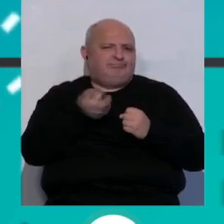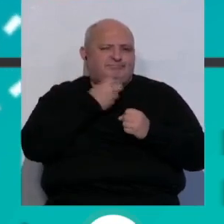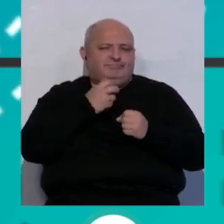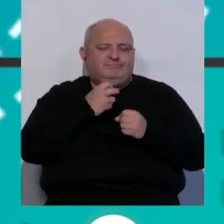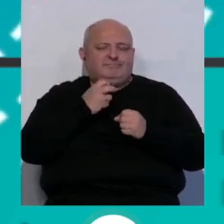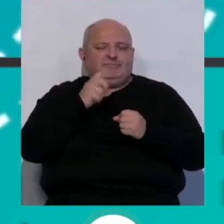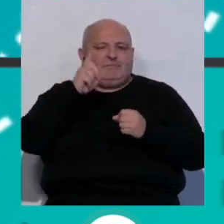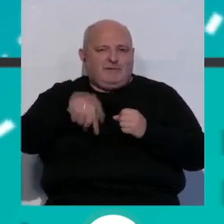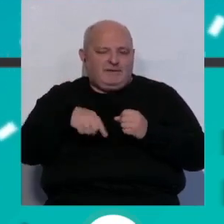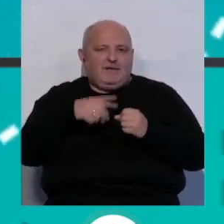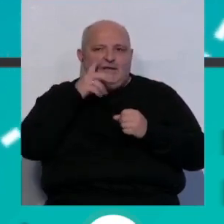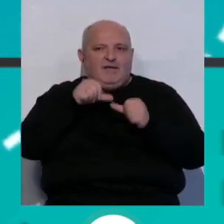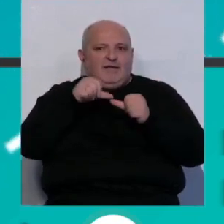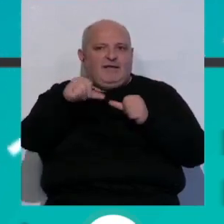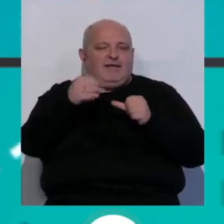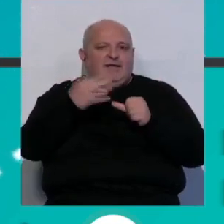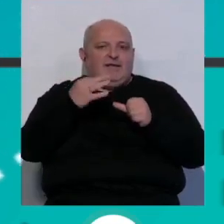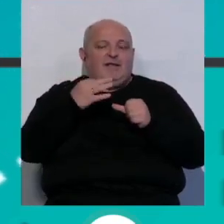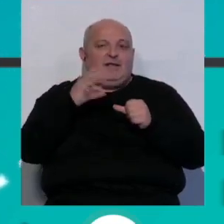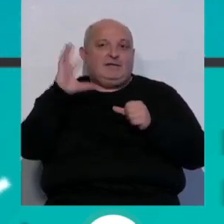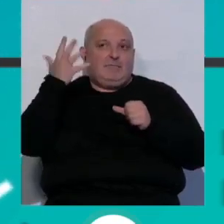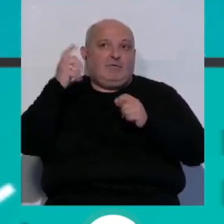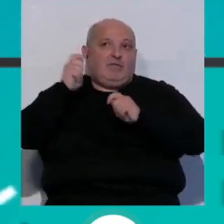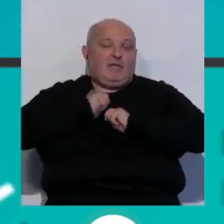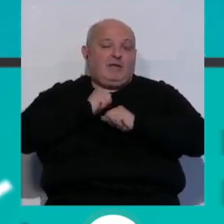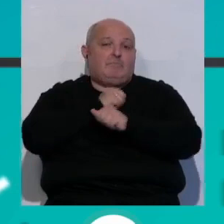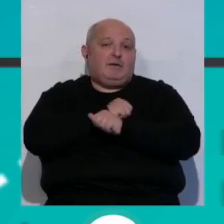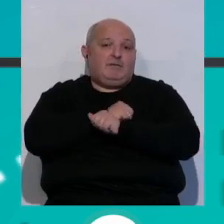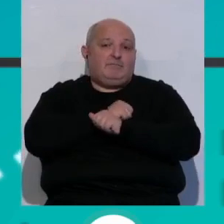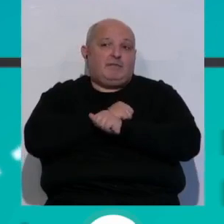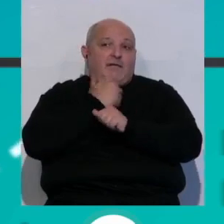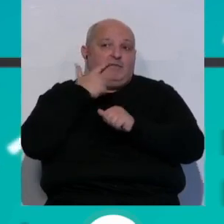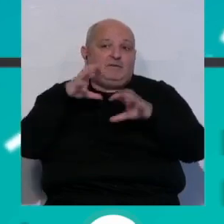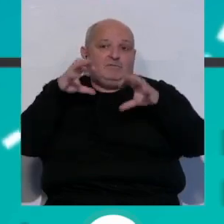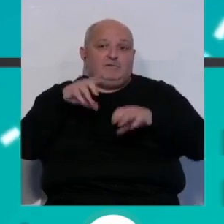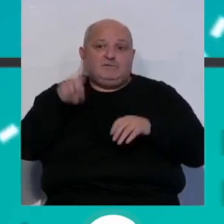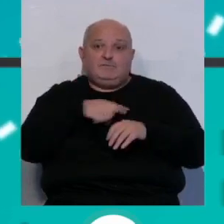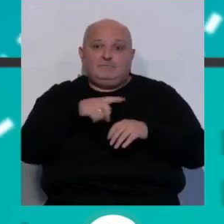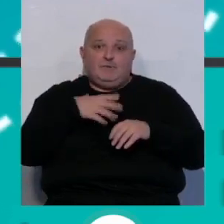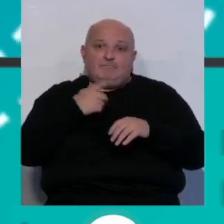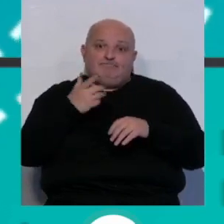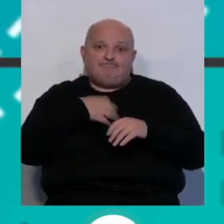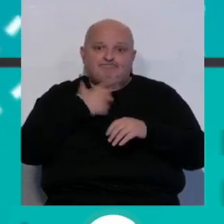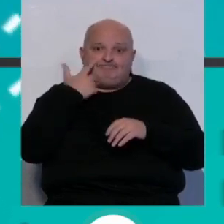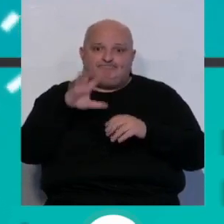y por supuesto con la vista puesta en la meteorología y confiando en que la lluvia no nos agüe la fiesta.